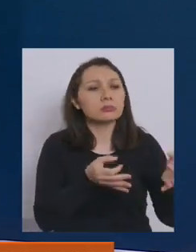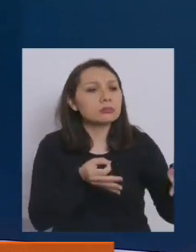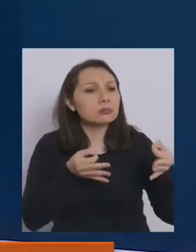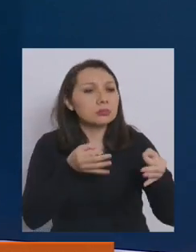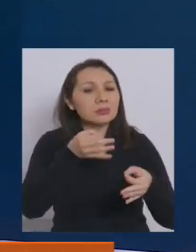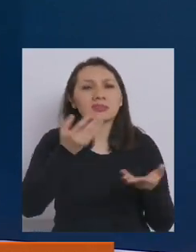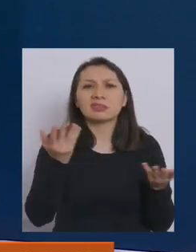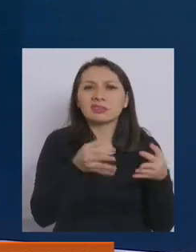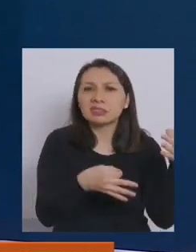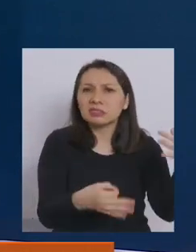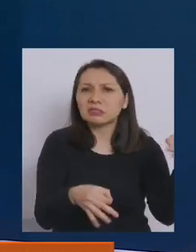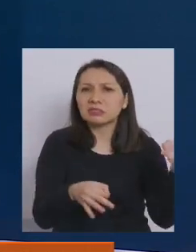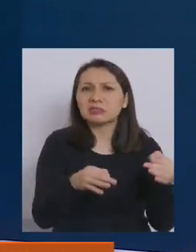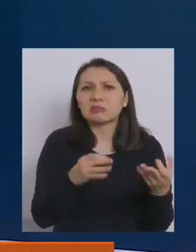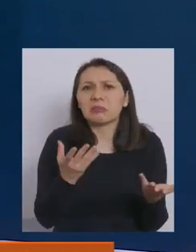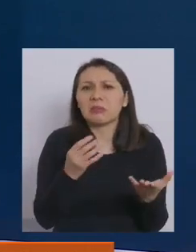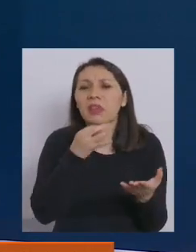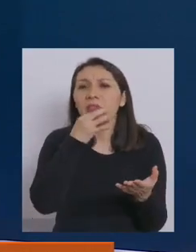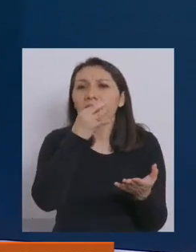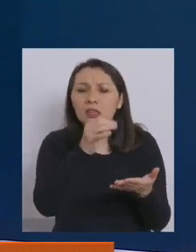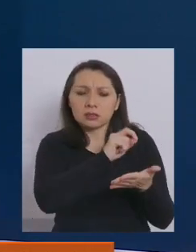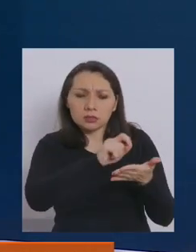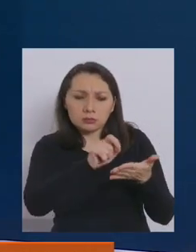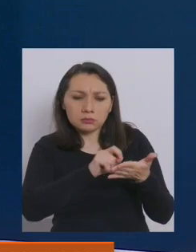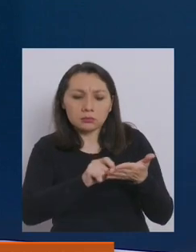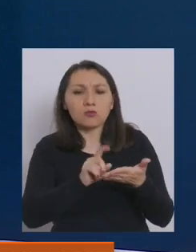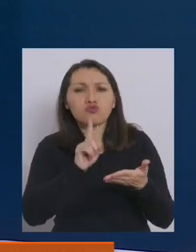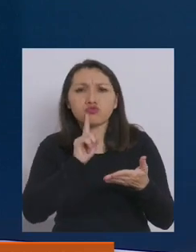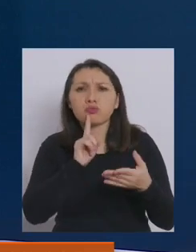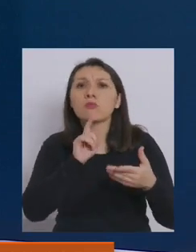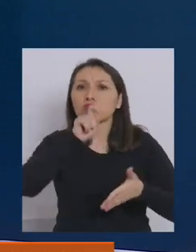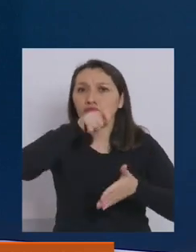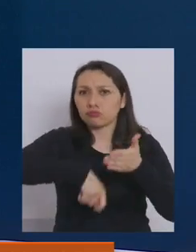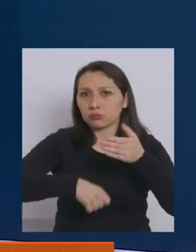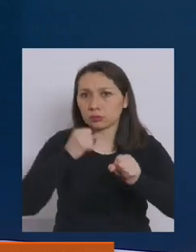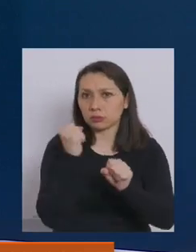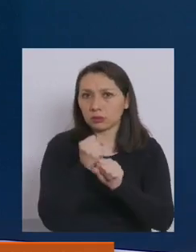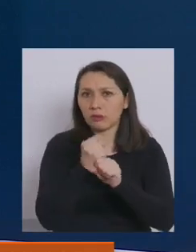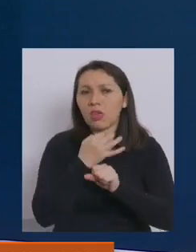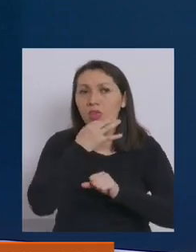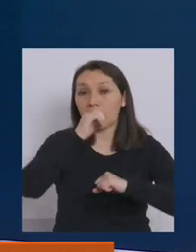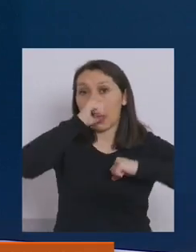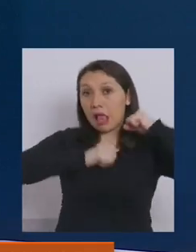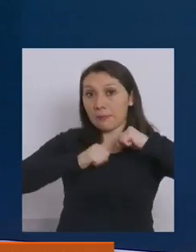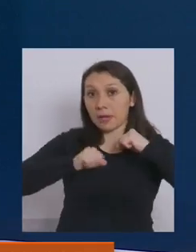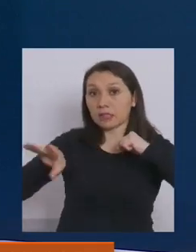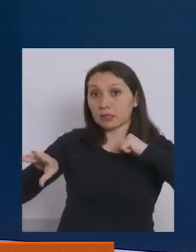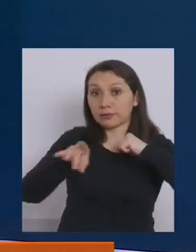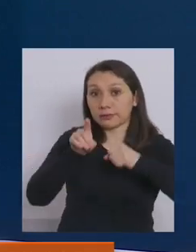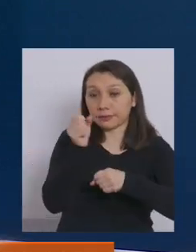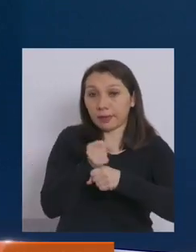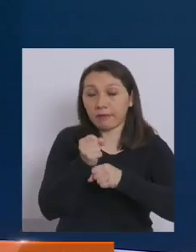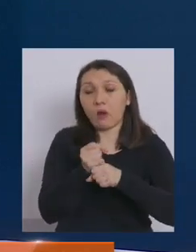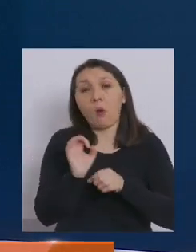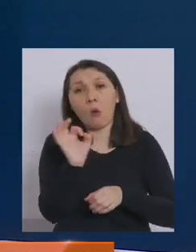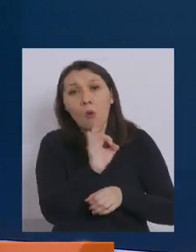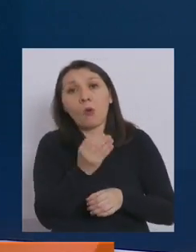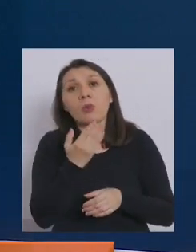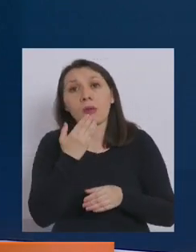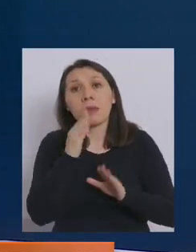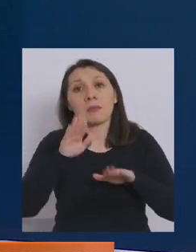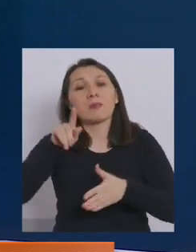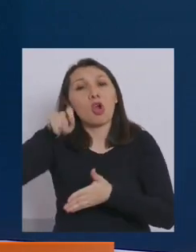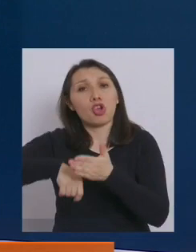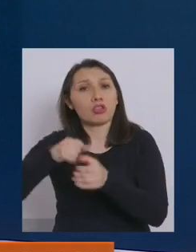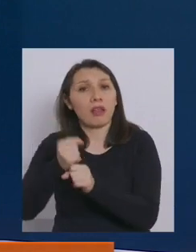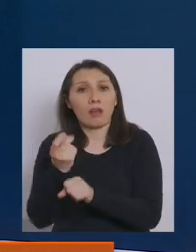Ese certificado tiene que establecer la relación laboral que existe entre la empresa esencial y el trabajador o bien puede ser el mismo